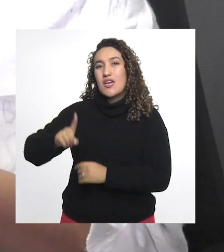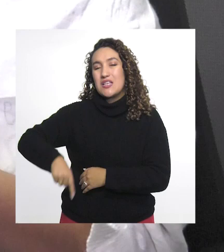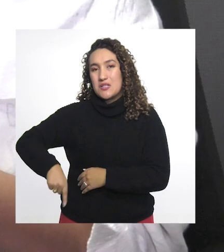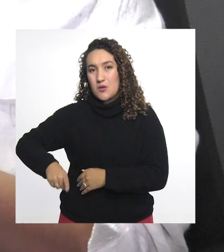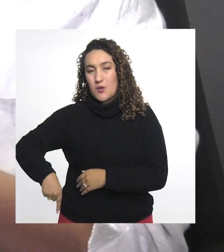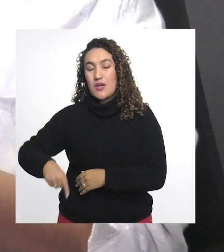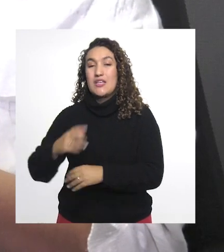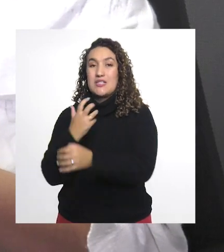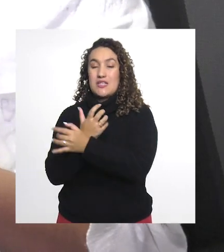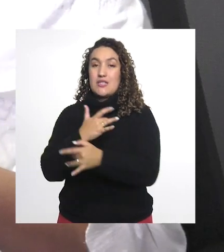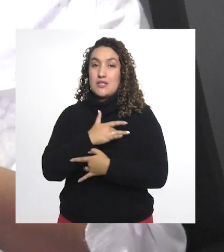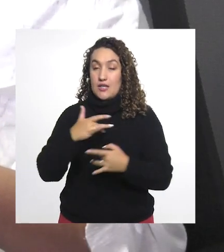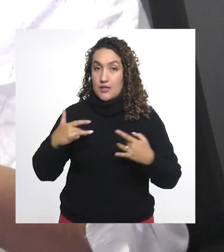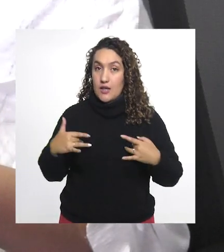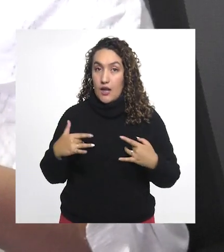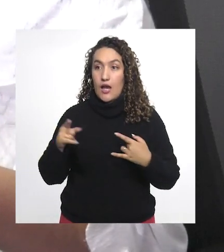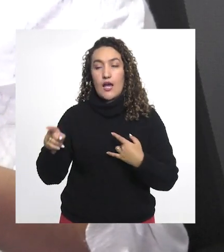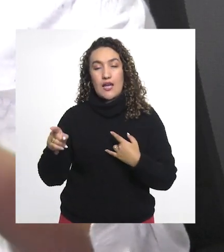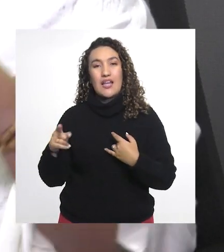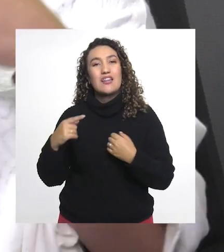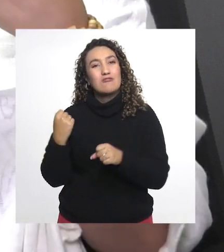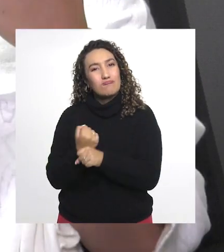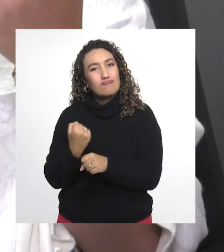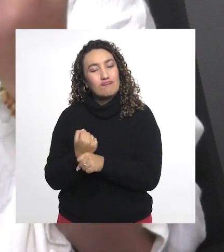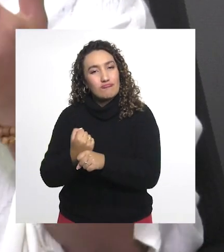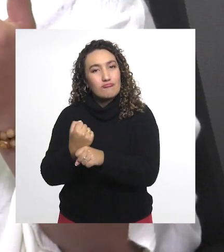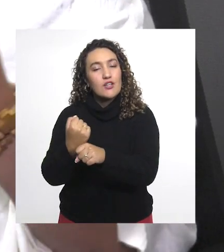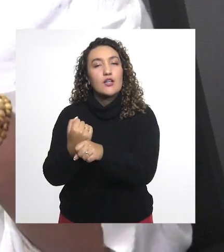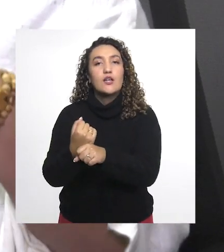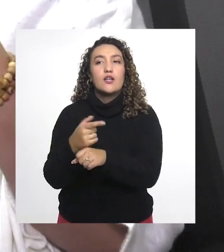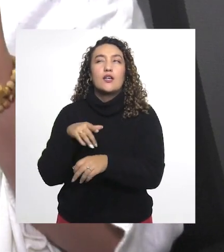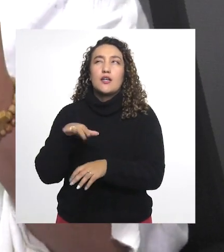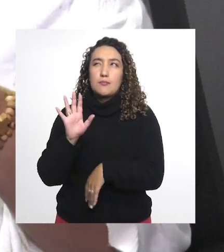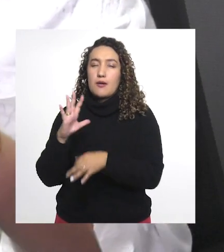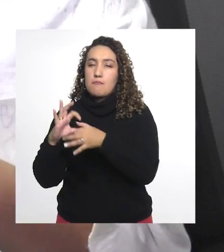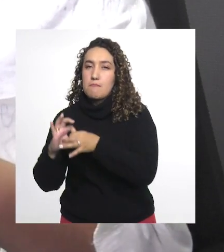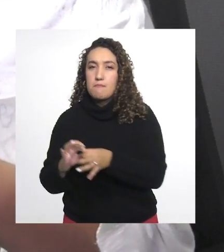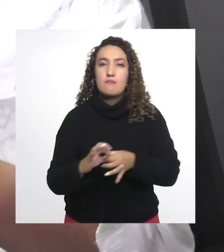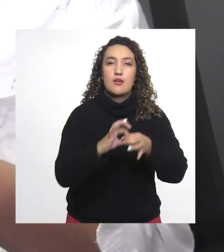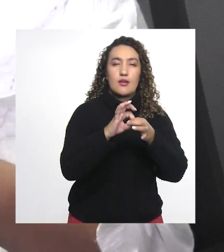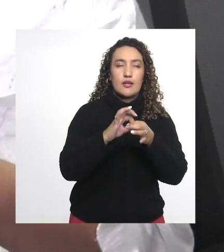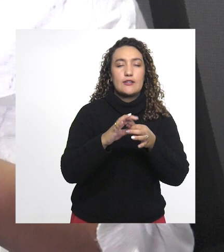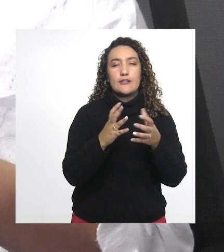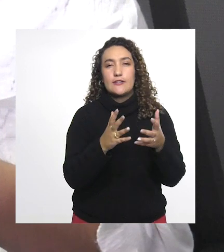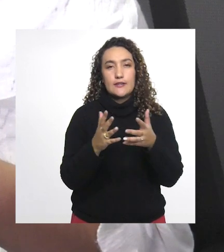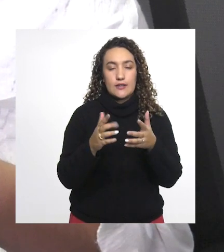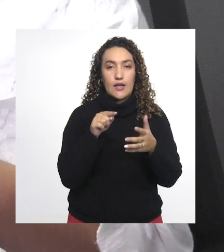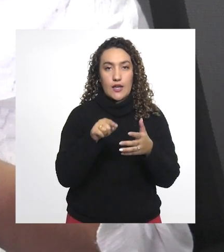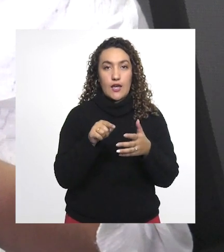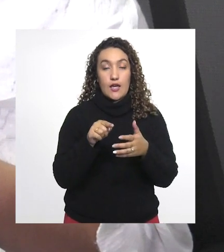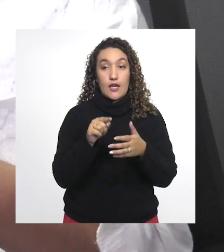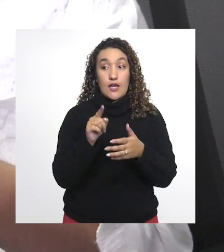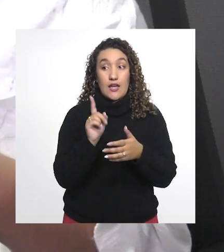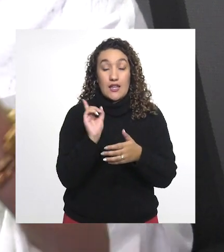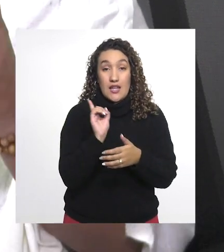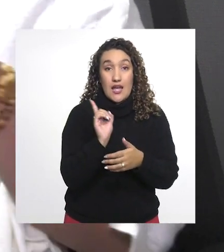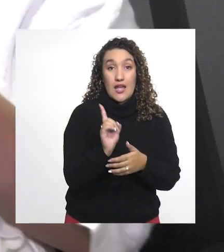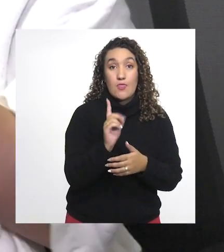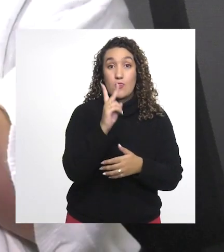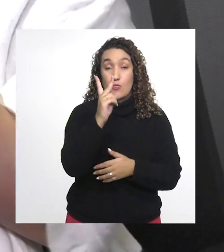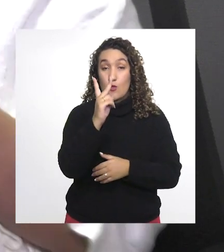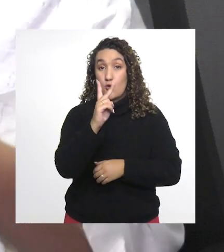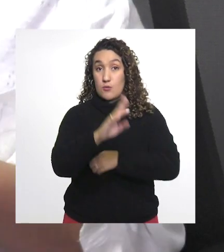trazado la Escuela de Ciencias de la Salud van trabajándose y articuladamente en lo que se ha